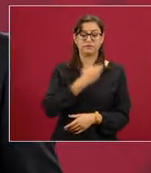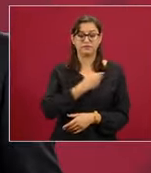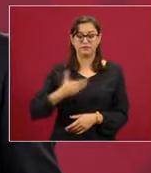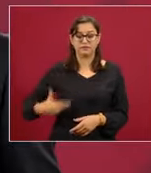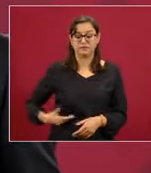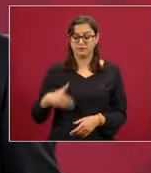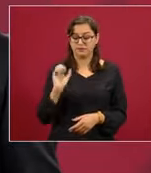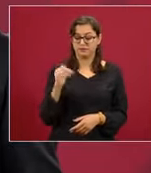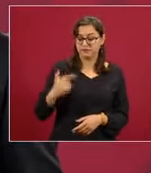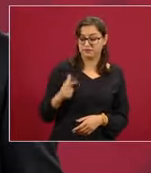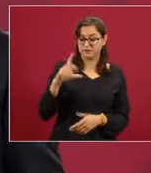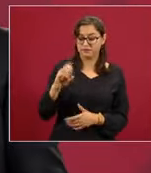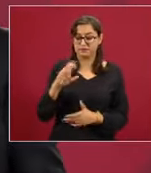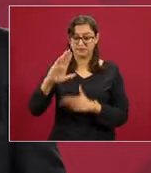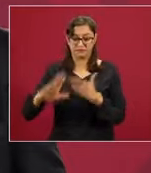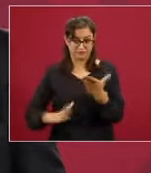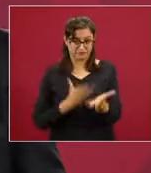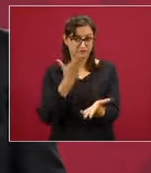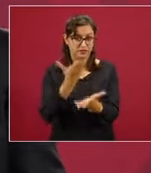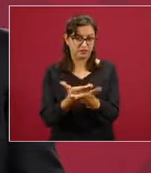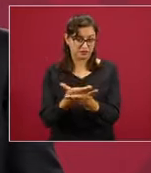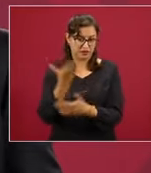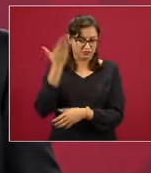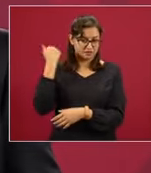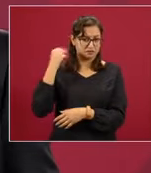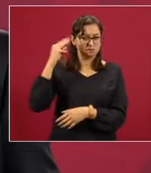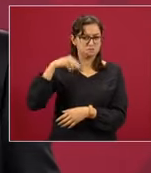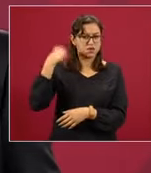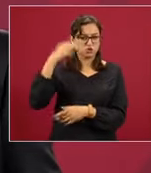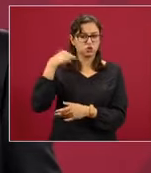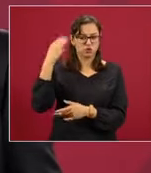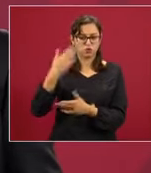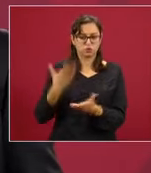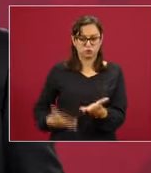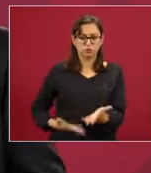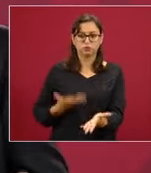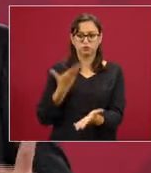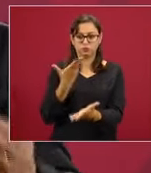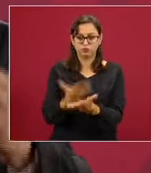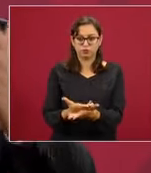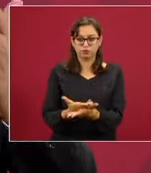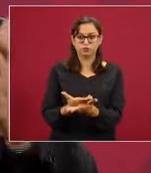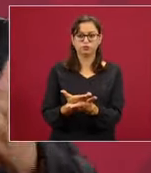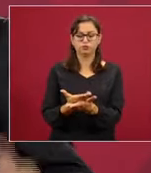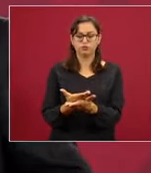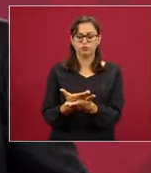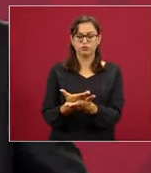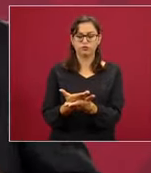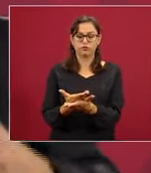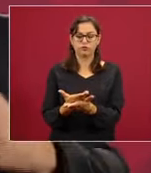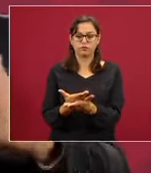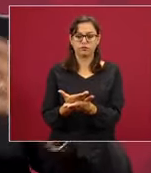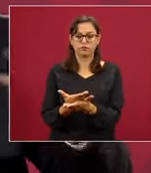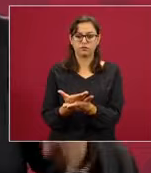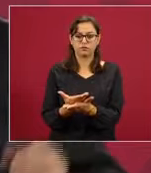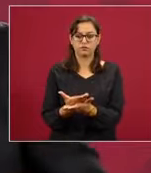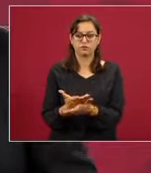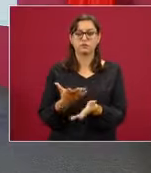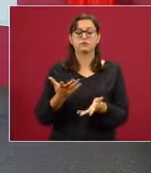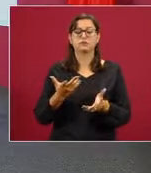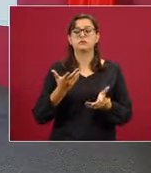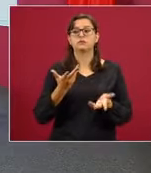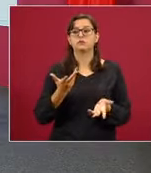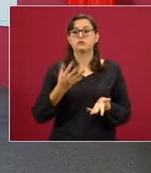López Obrador en marzo de este año, cuando empezó a subir, a expandirse